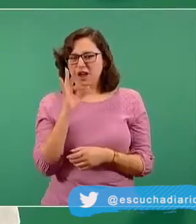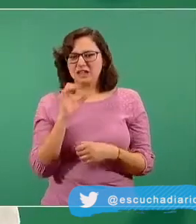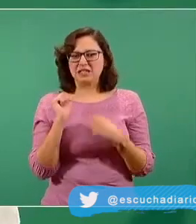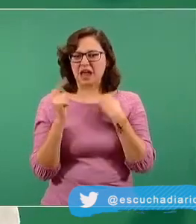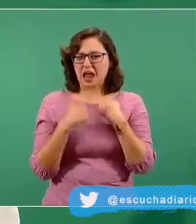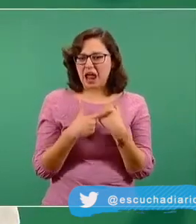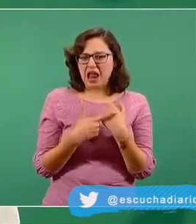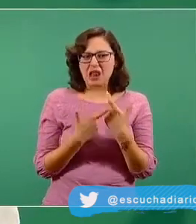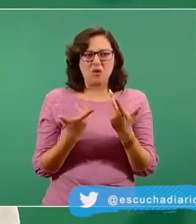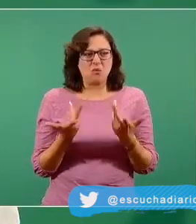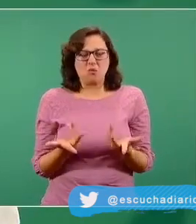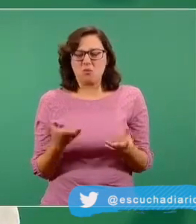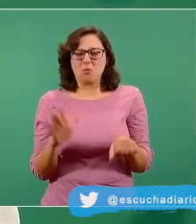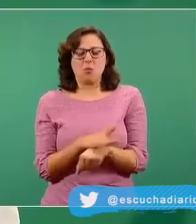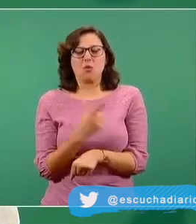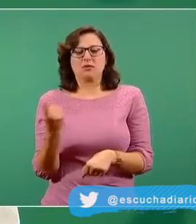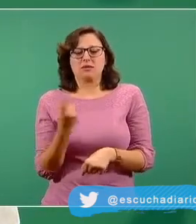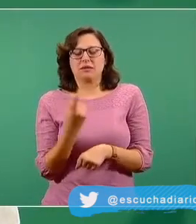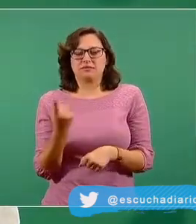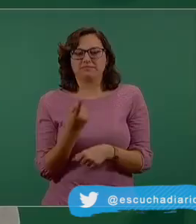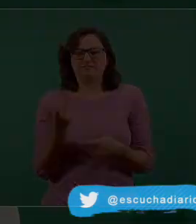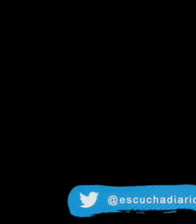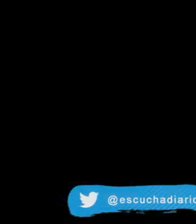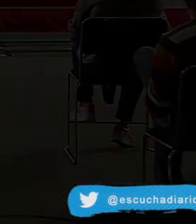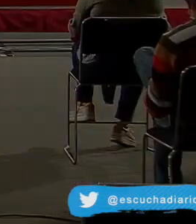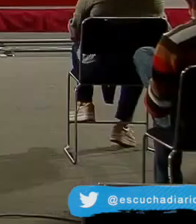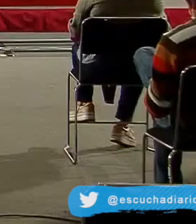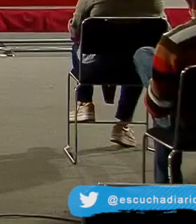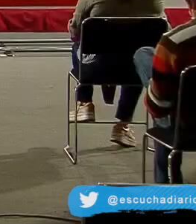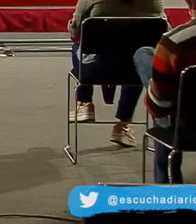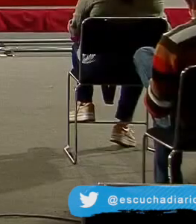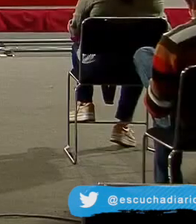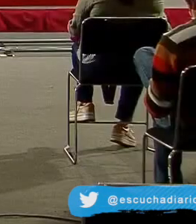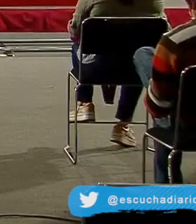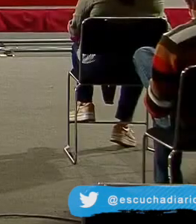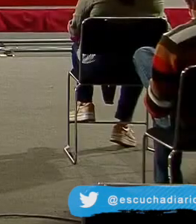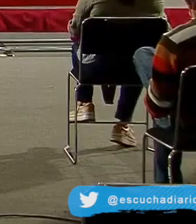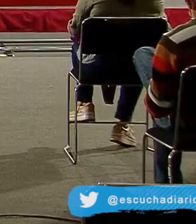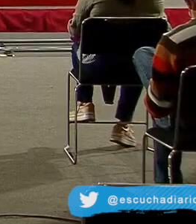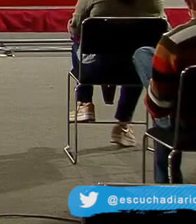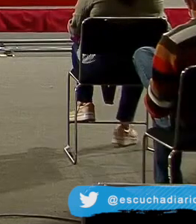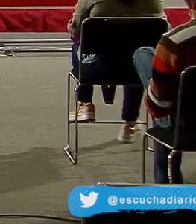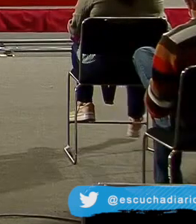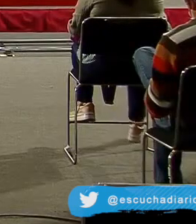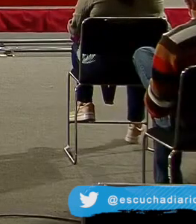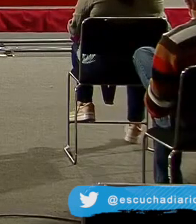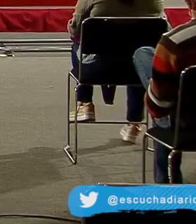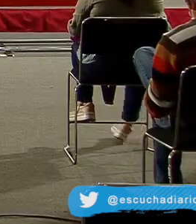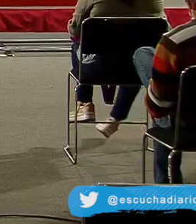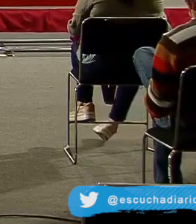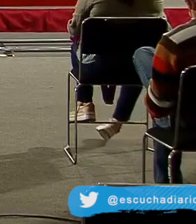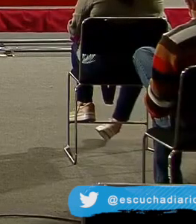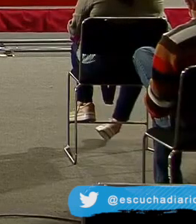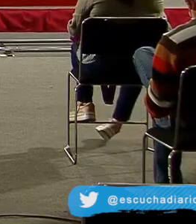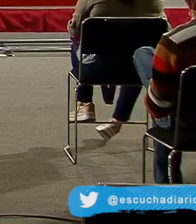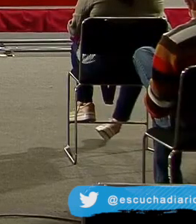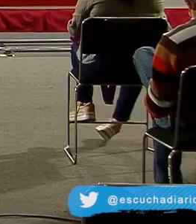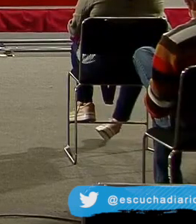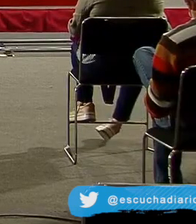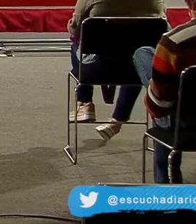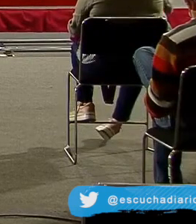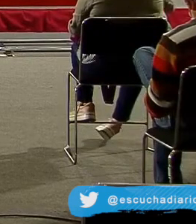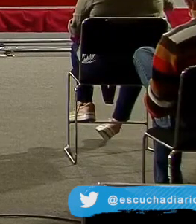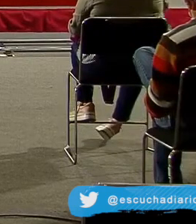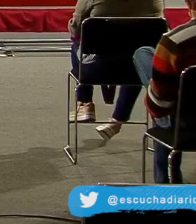porque esto ha servido como… pues la gente tiene duda. Que fue, como comentaba el presidente esta mañana, efectivamente un tema de interés de